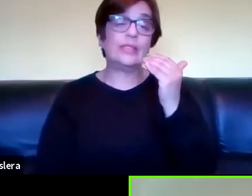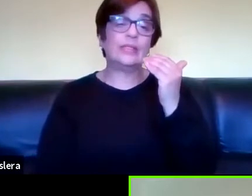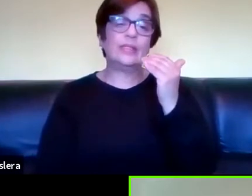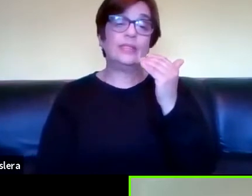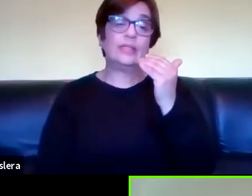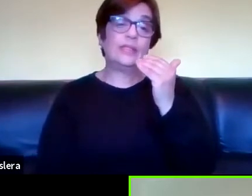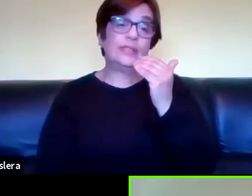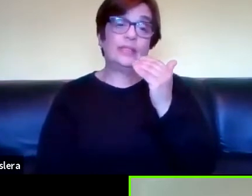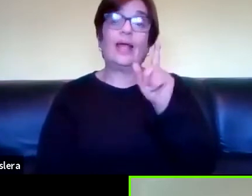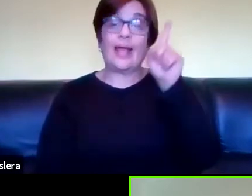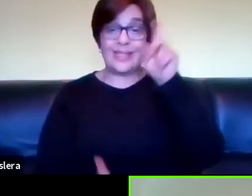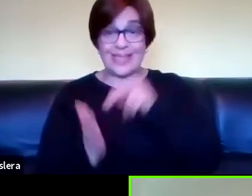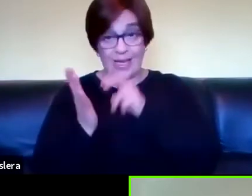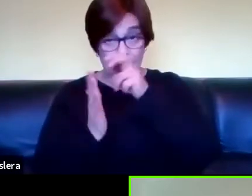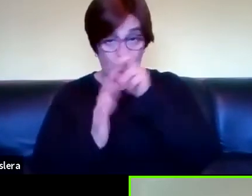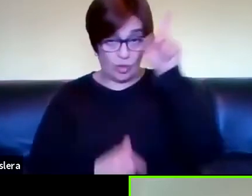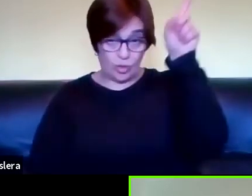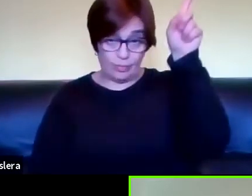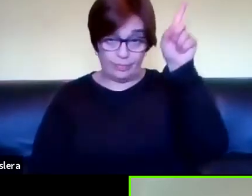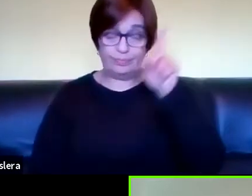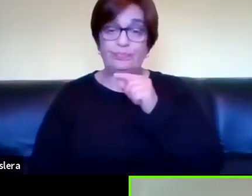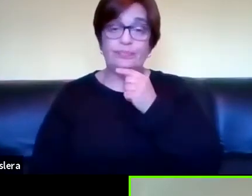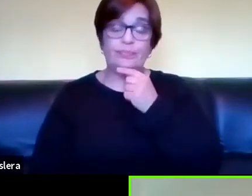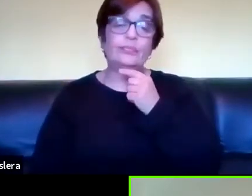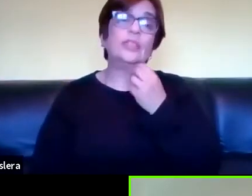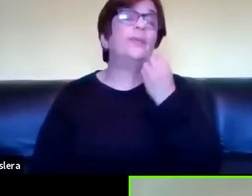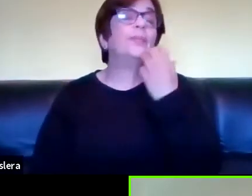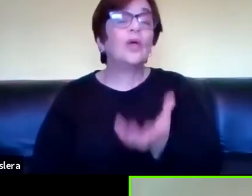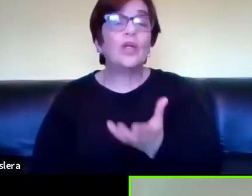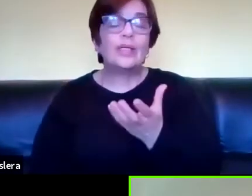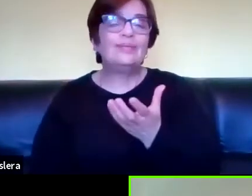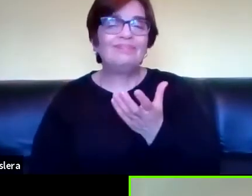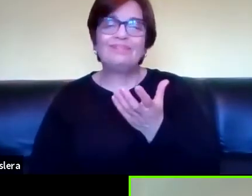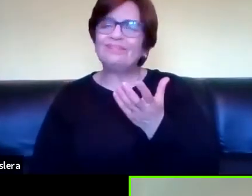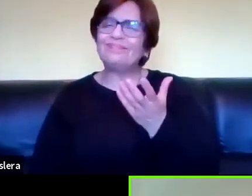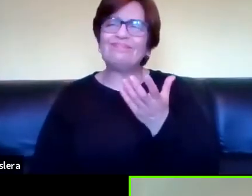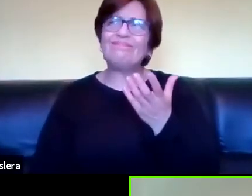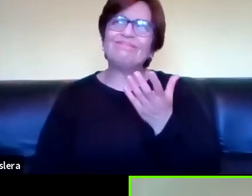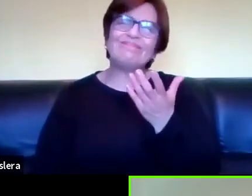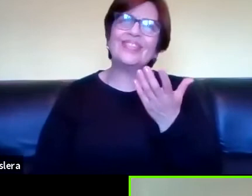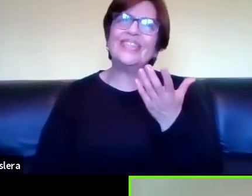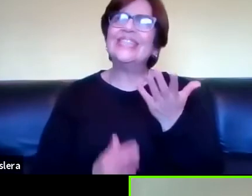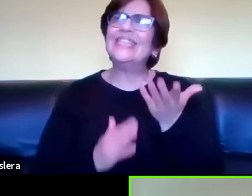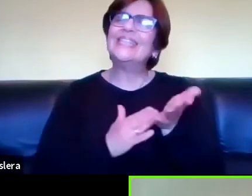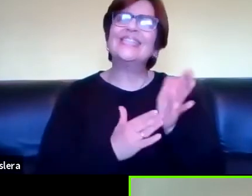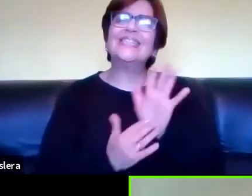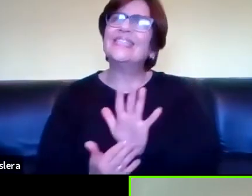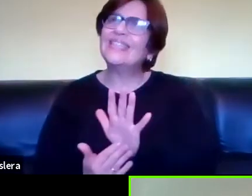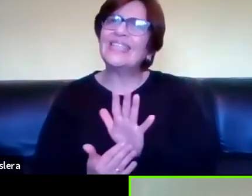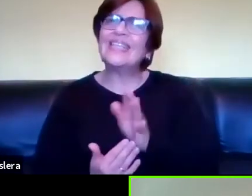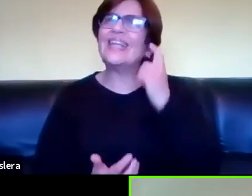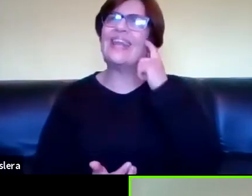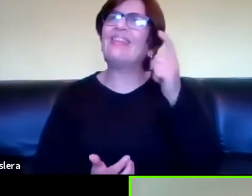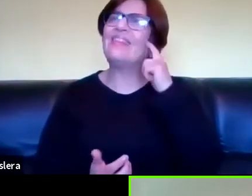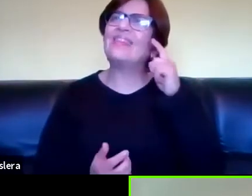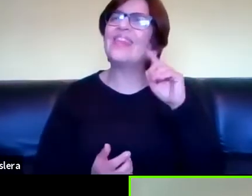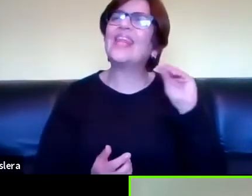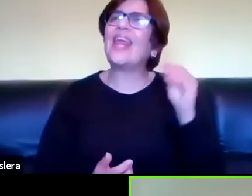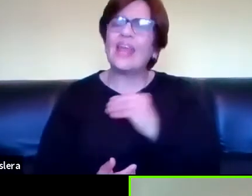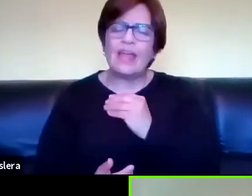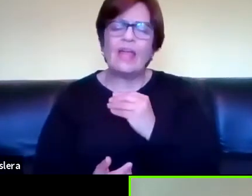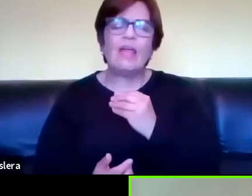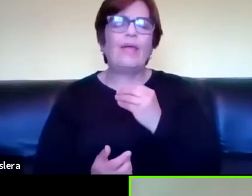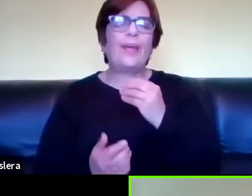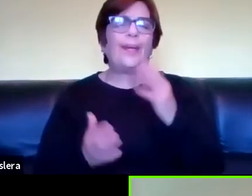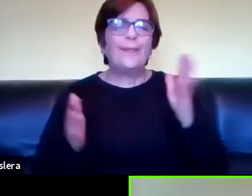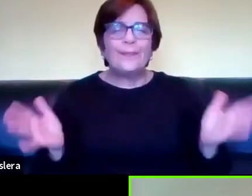allá en Salto y porque en realidad en el fondo la idea que está atrás es cómo cómo promover para